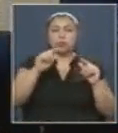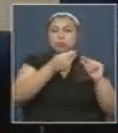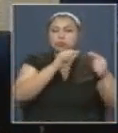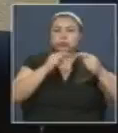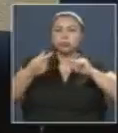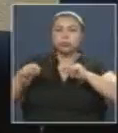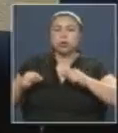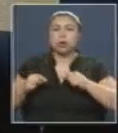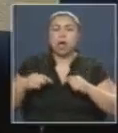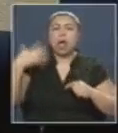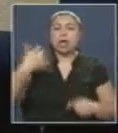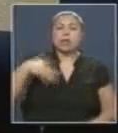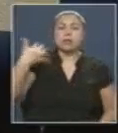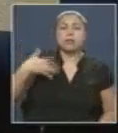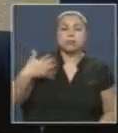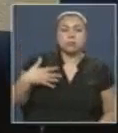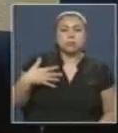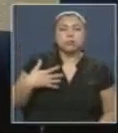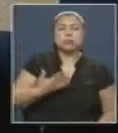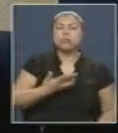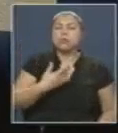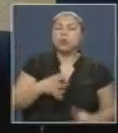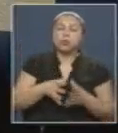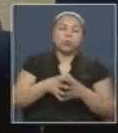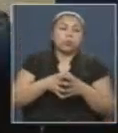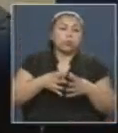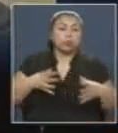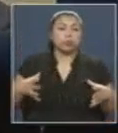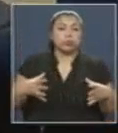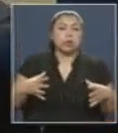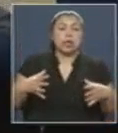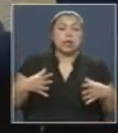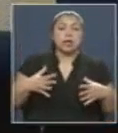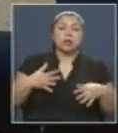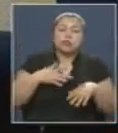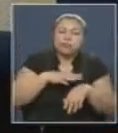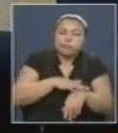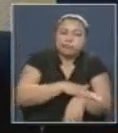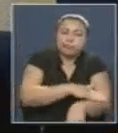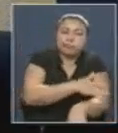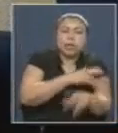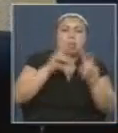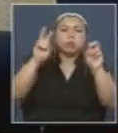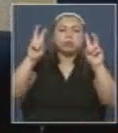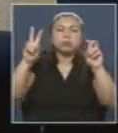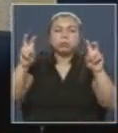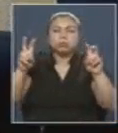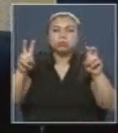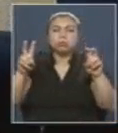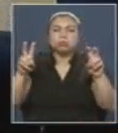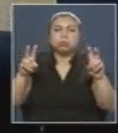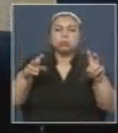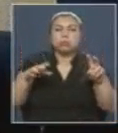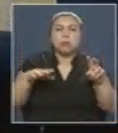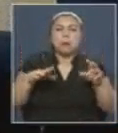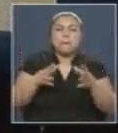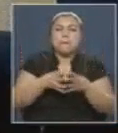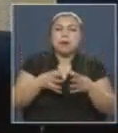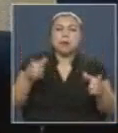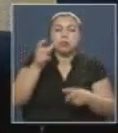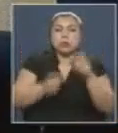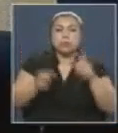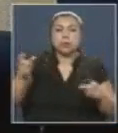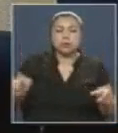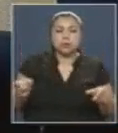proyecto de una tremenda importancia y de una tremenda sensibilidad también, un tema de mucha sensibilidad para mucha gente.